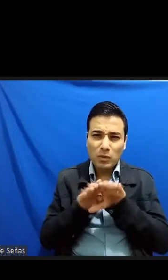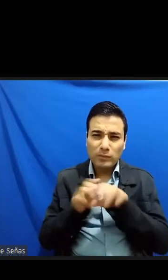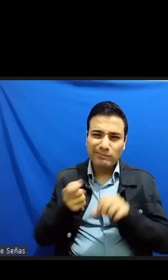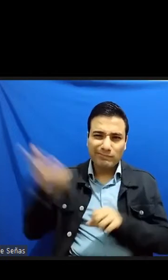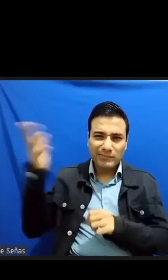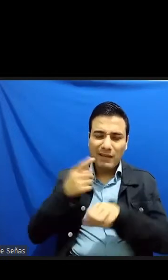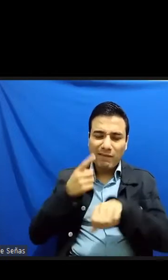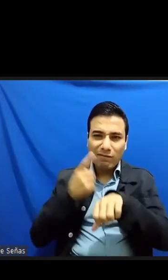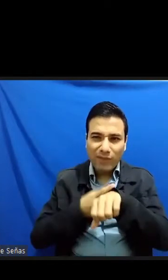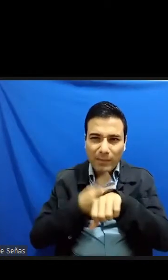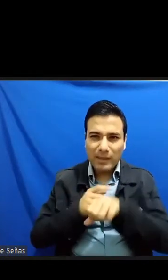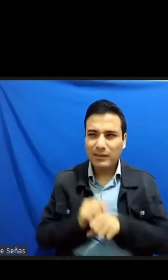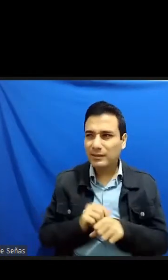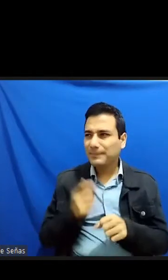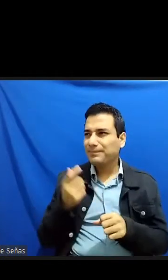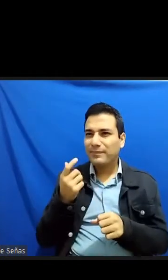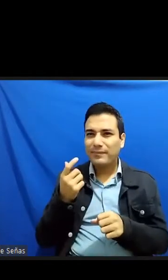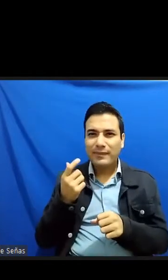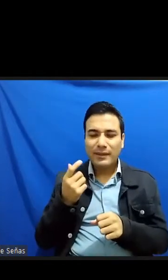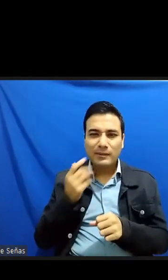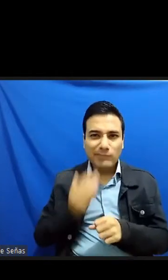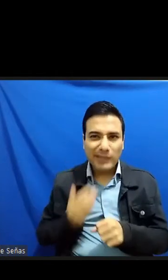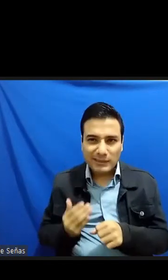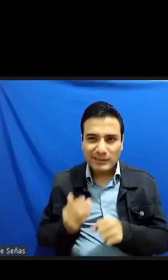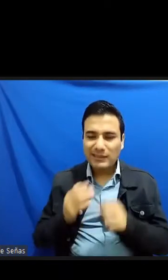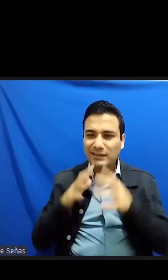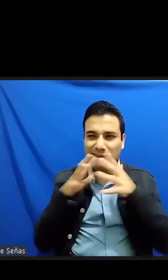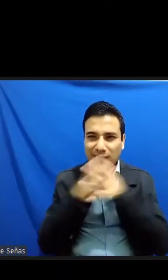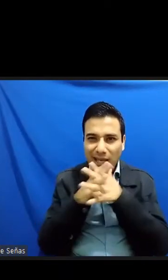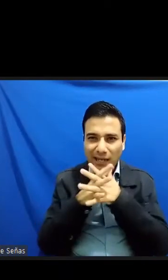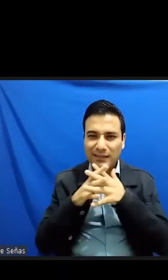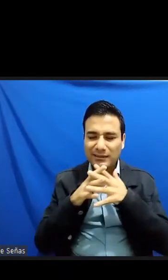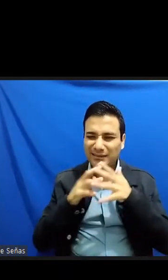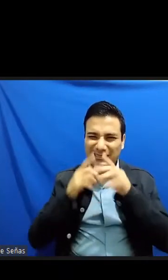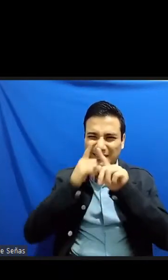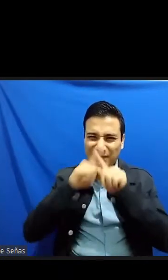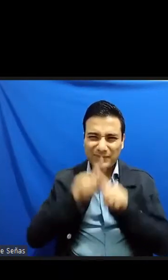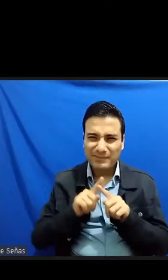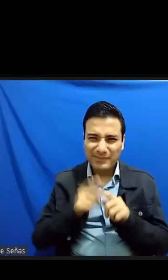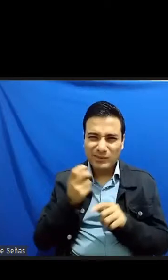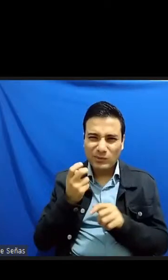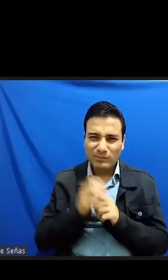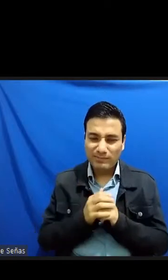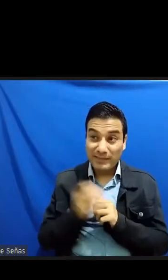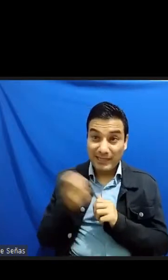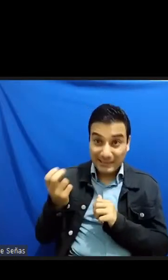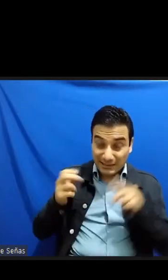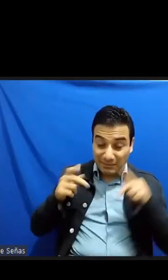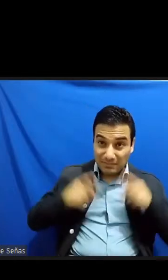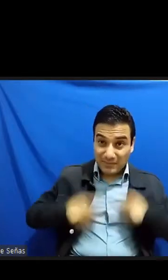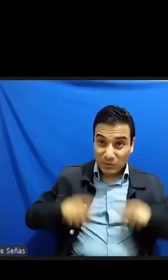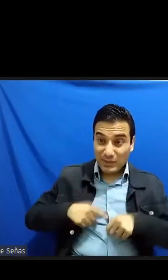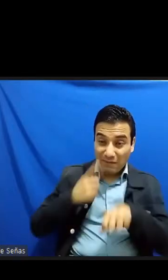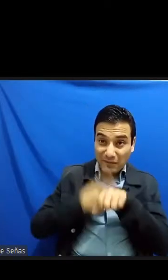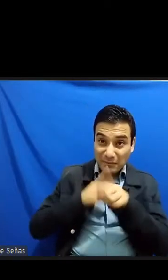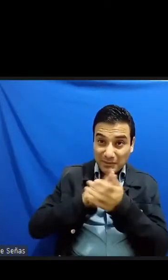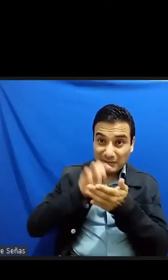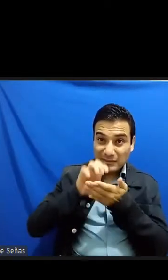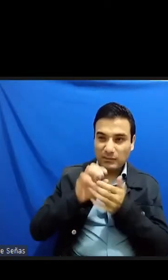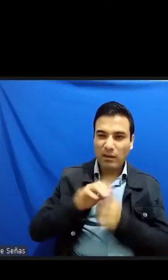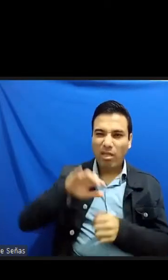las guerras y demás constantes eternas excluidos todos ellos de los archivos